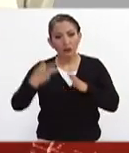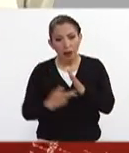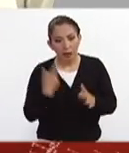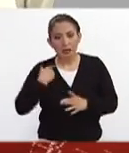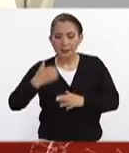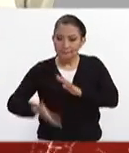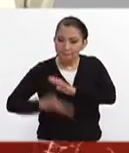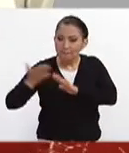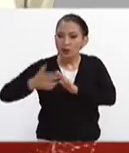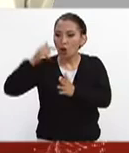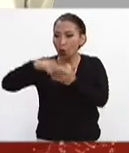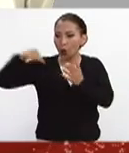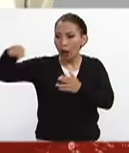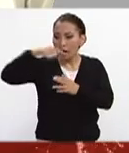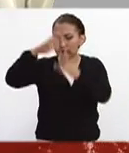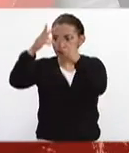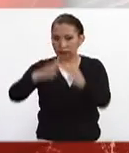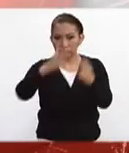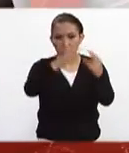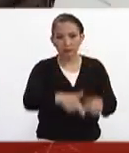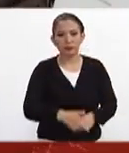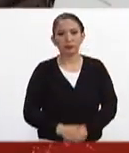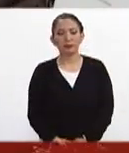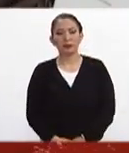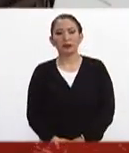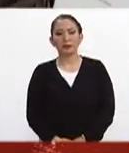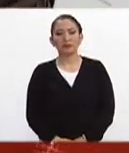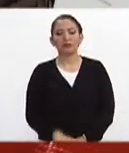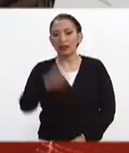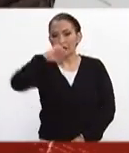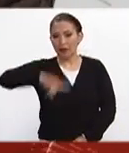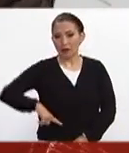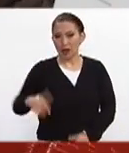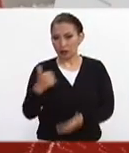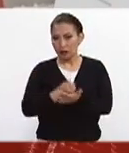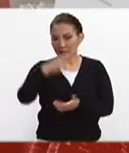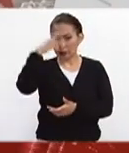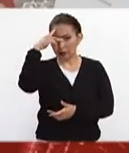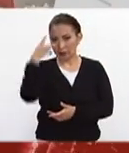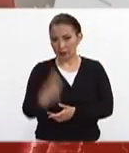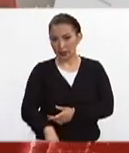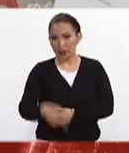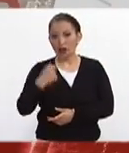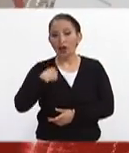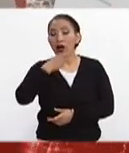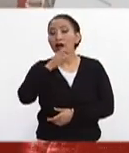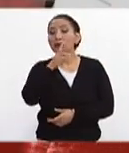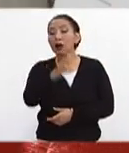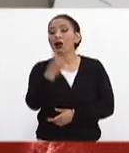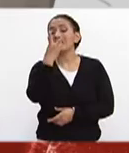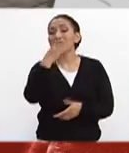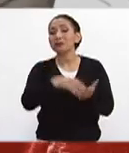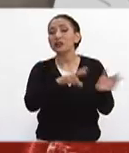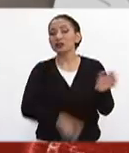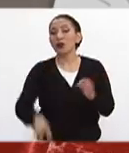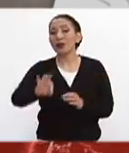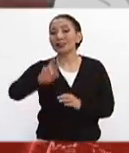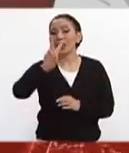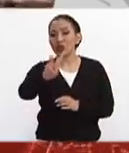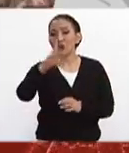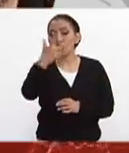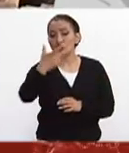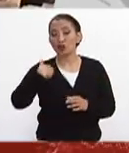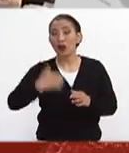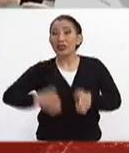de pie las zonas que resultaron afectadas. El jefe de gobierno de la Ciudad de México reporta 3,848